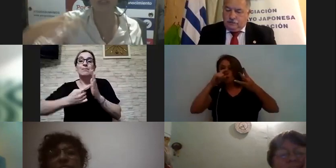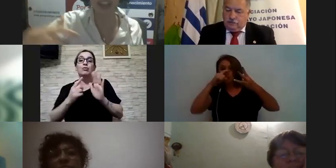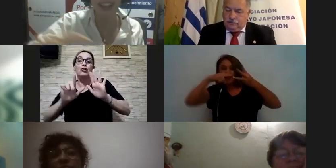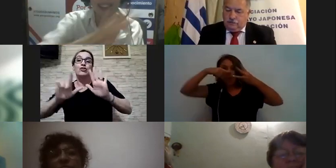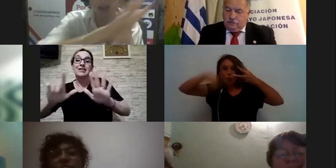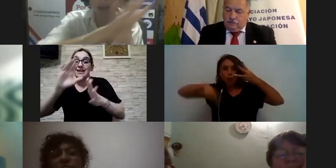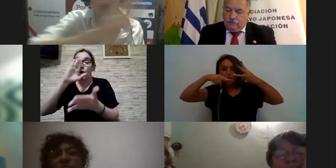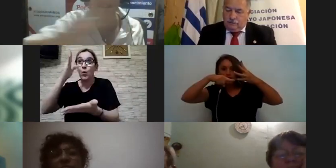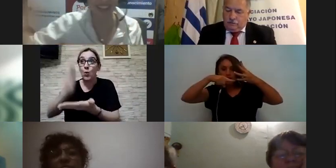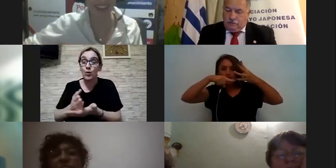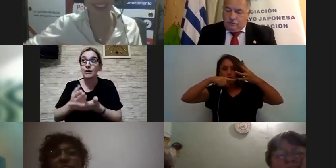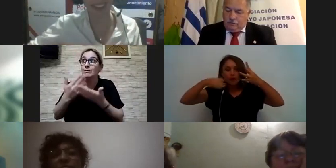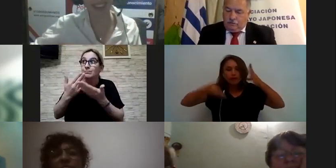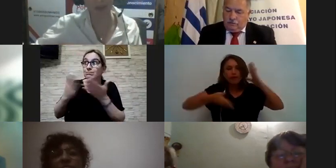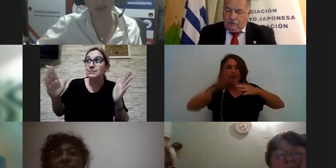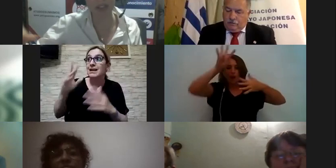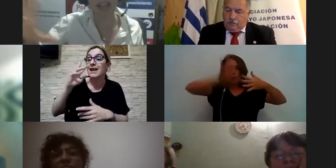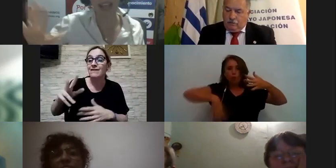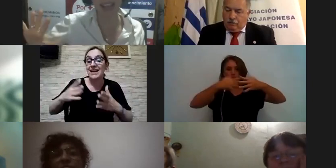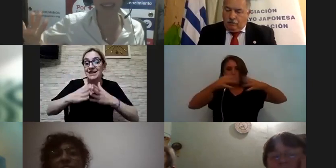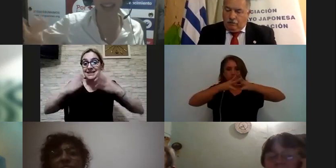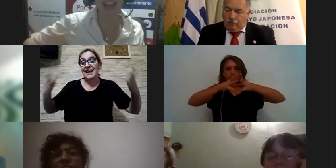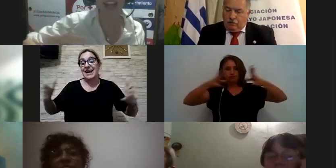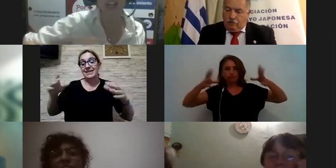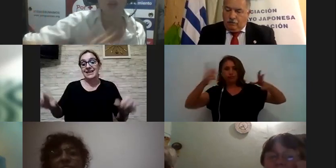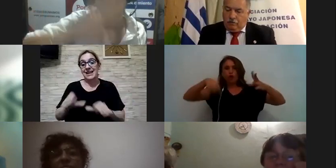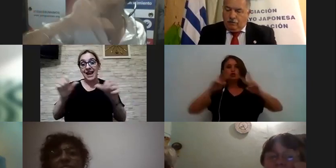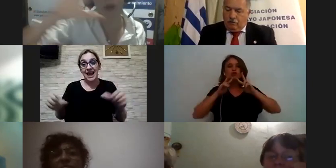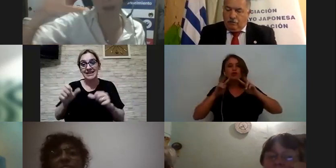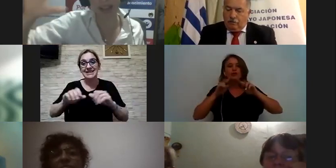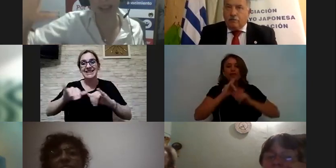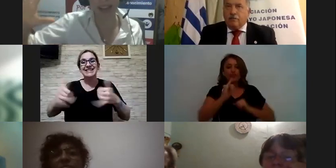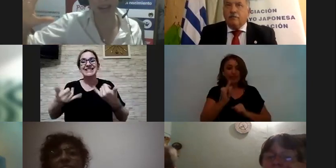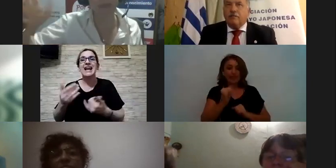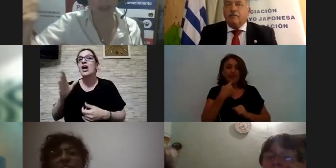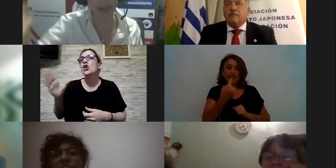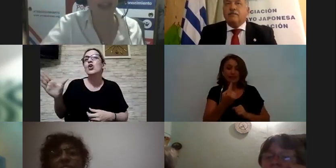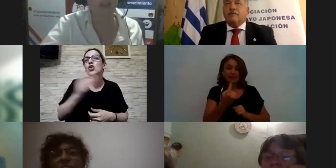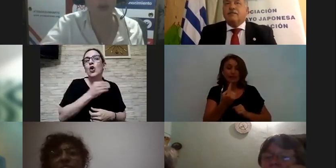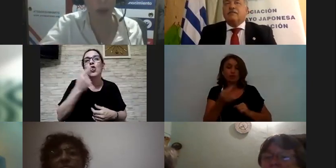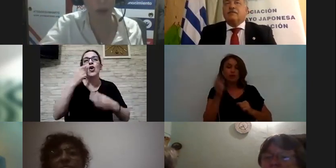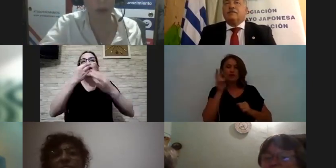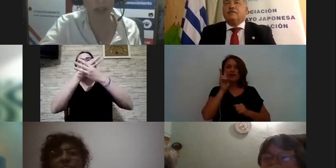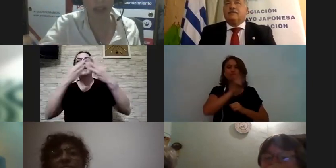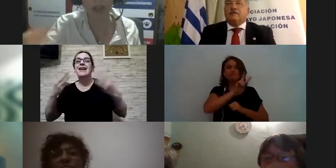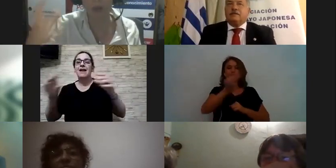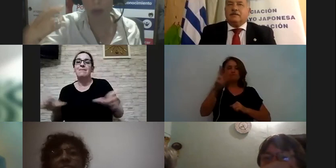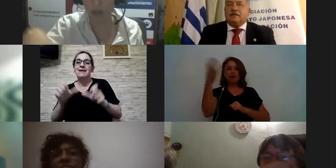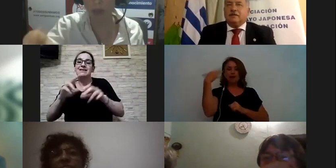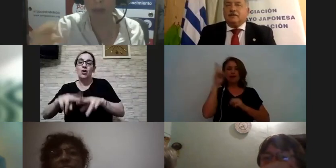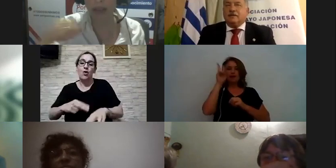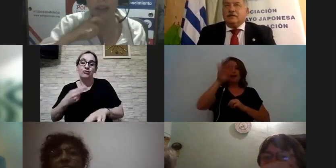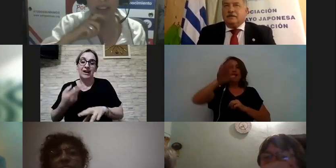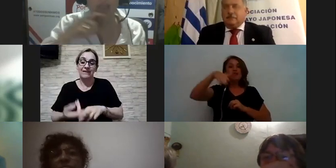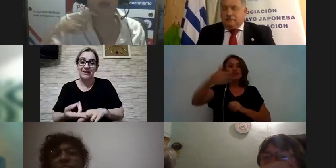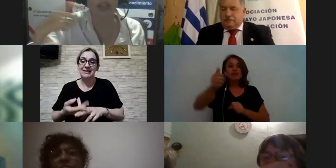es cuando uno sale y hace este cuadro grande que les decíamos es ya toda la mirada general para llevar a la acción luego buscando